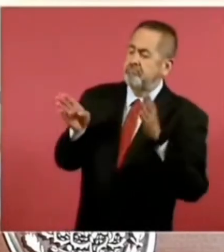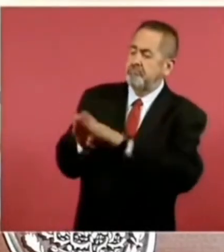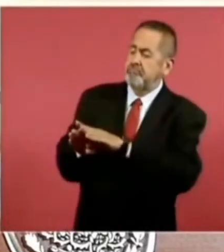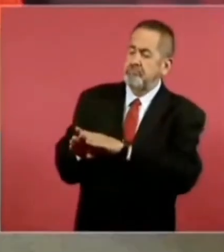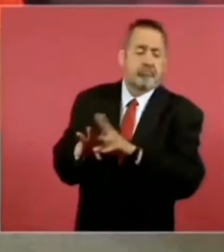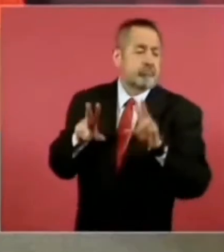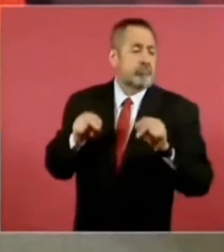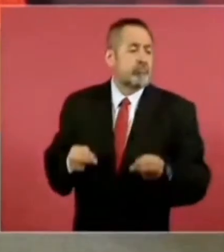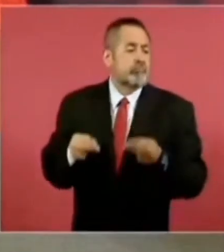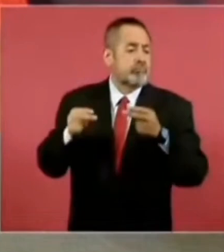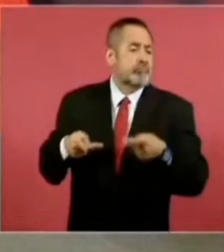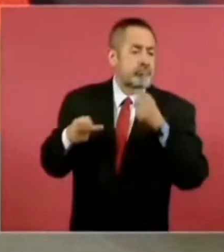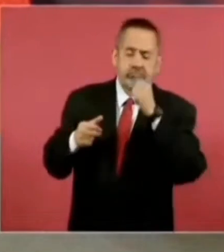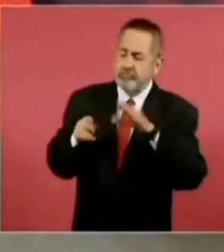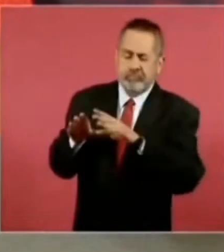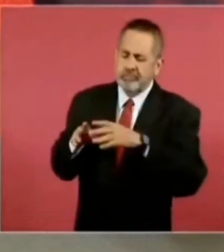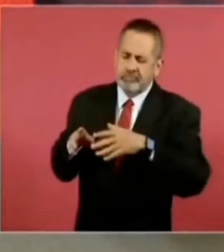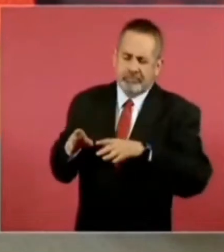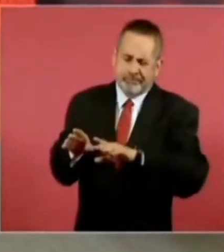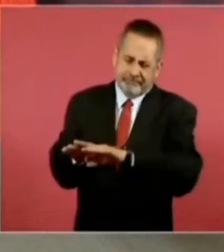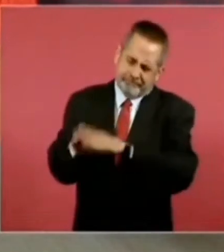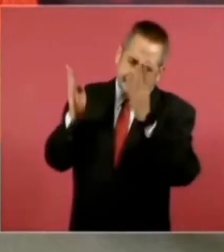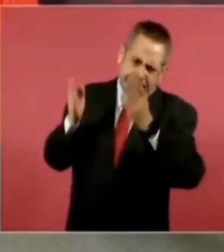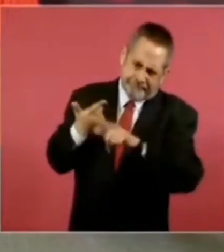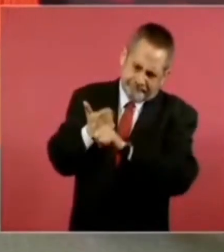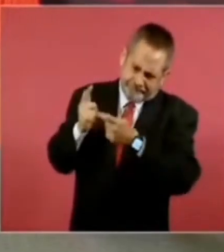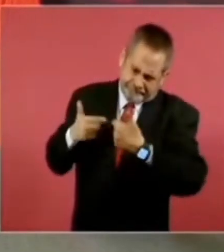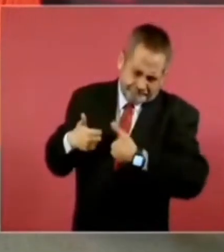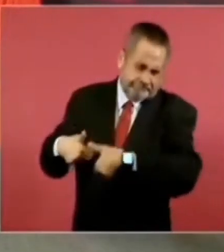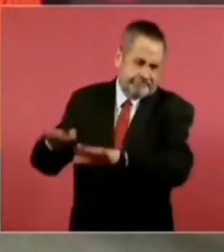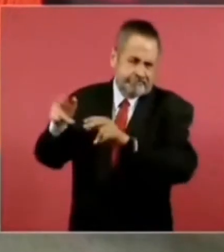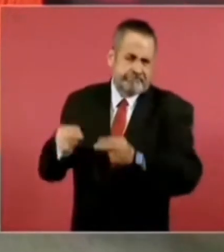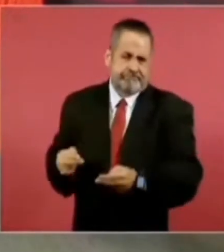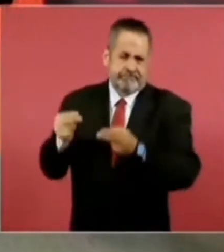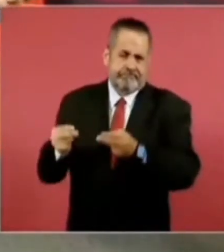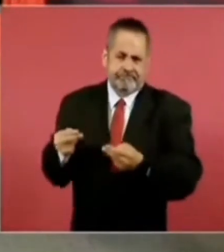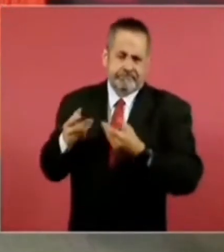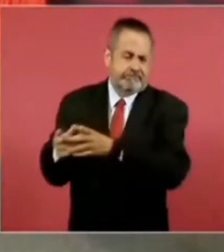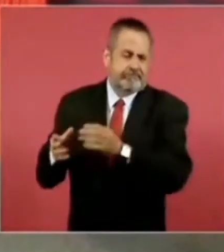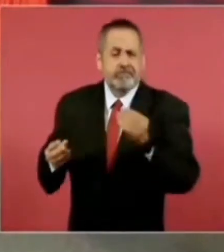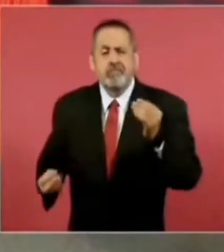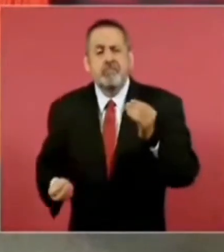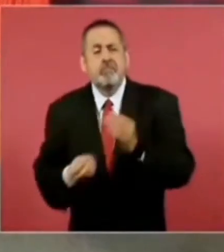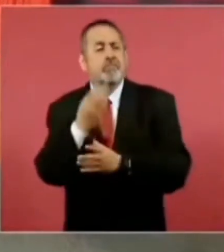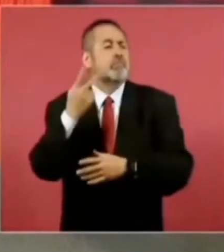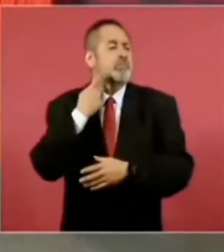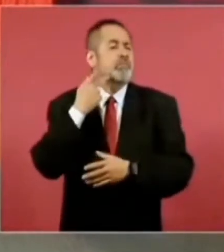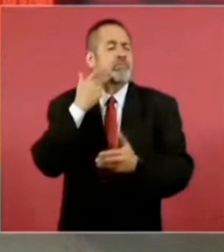una nueva política,